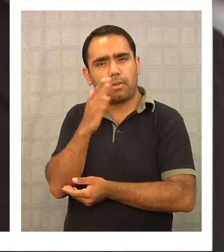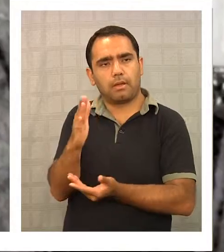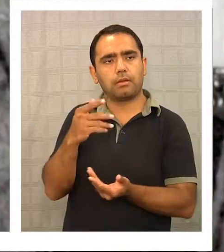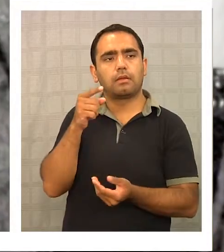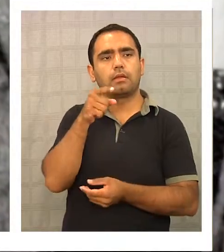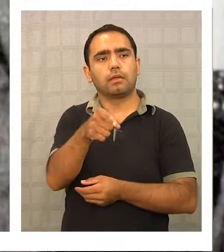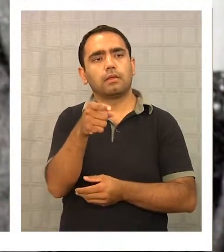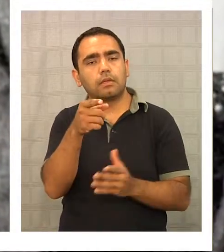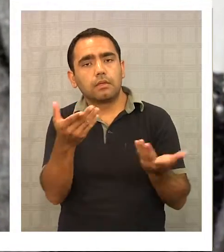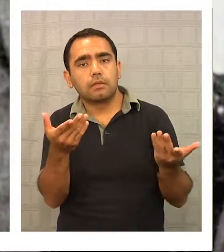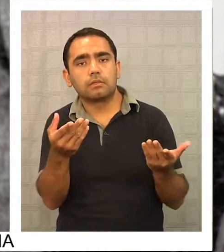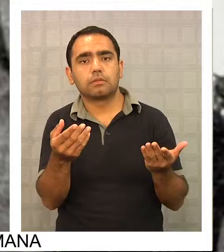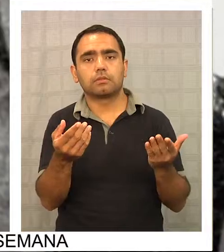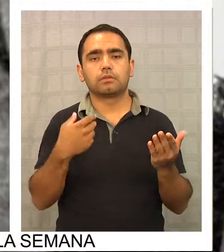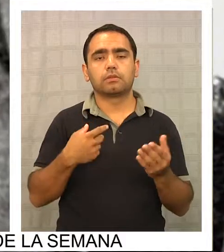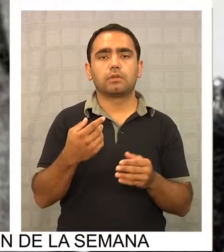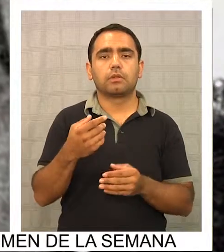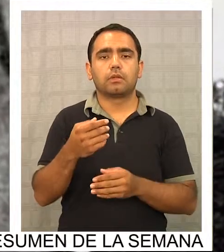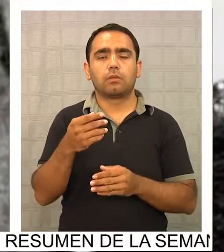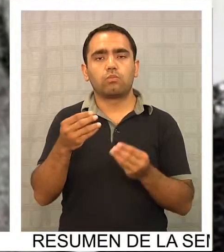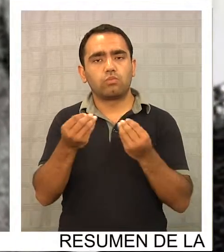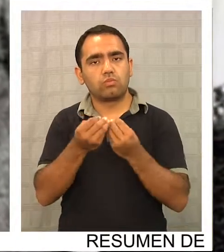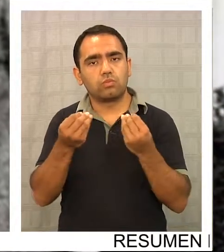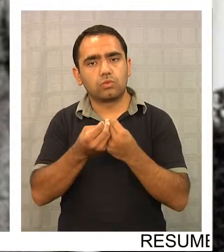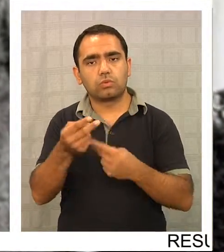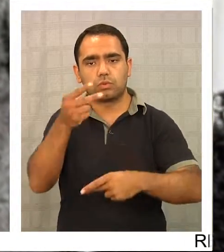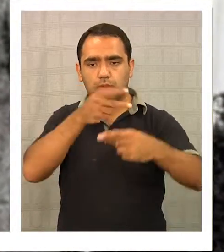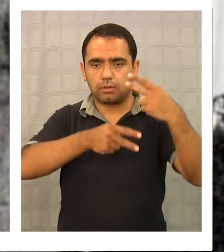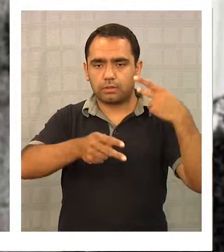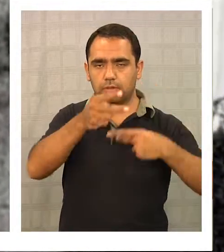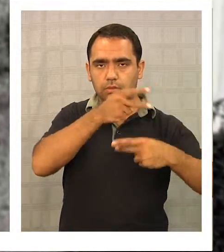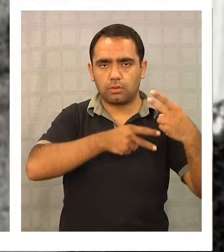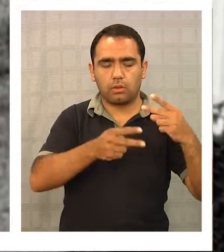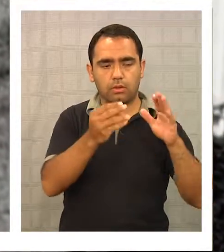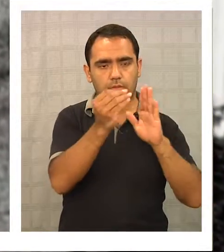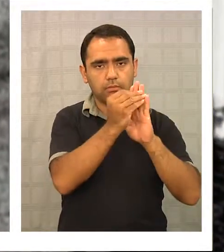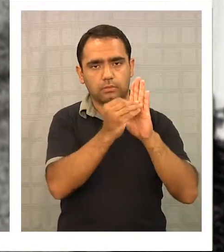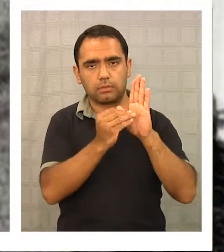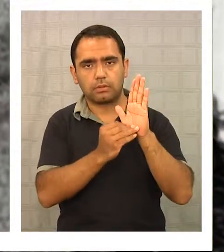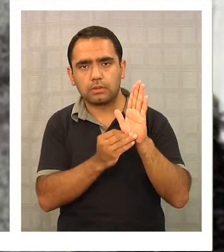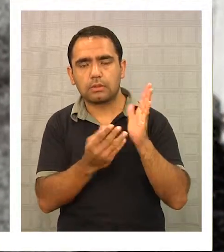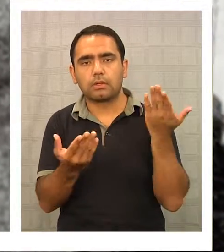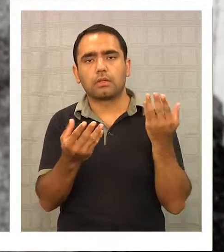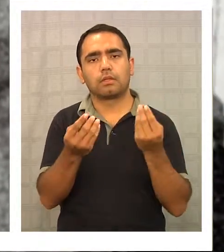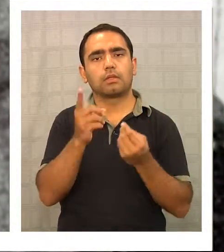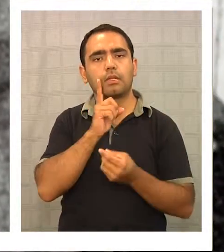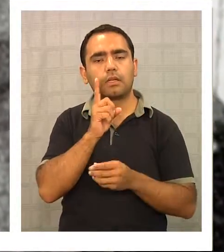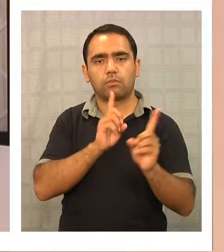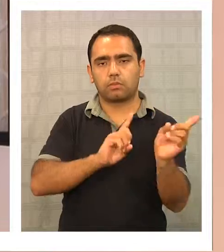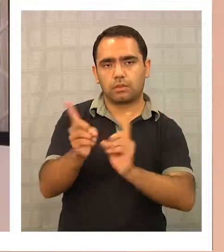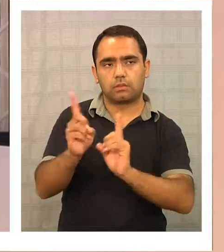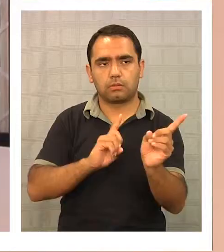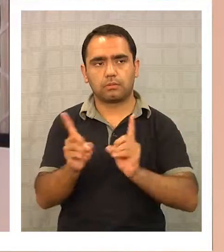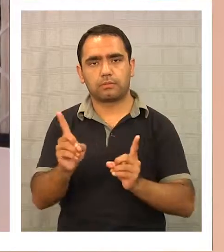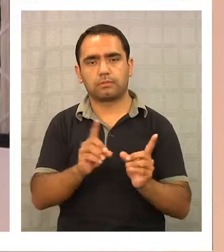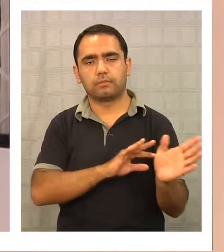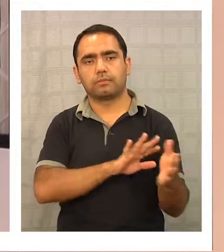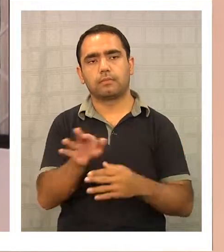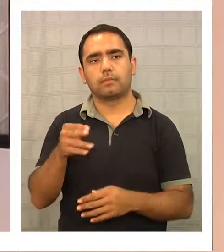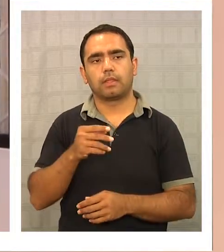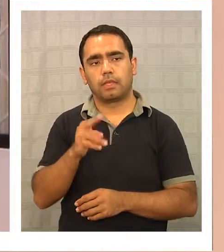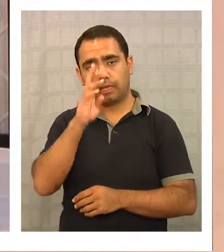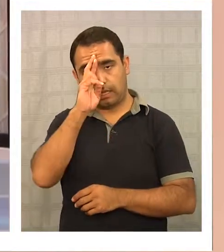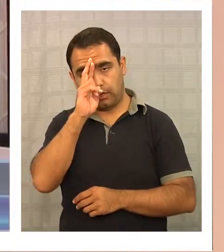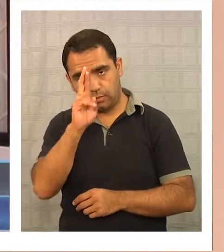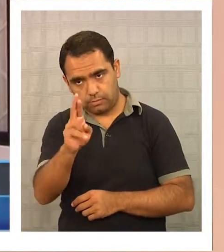controvertidos con antecedentes omitidos en la actividad política del ex-presidente Elwin. Respeto la